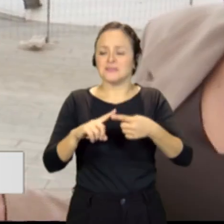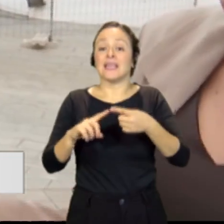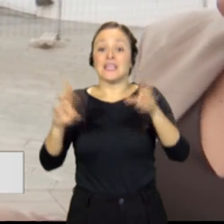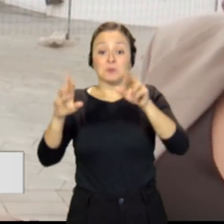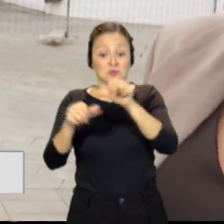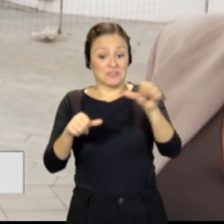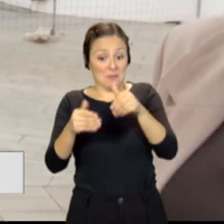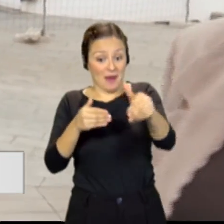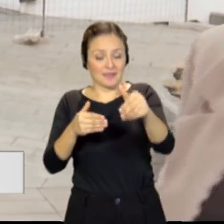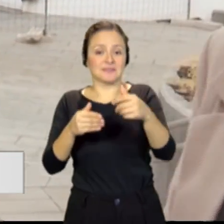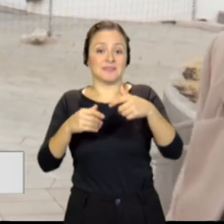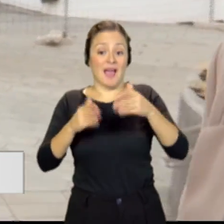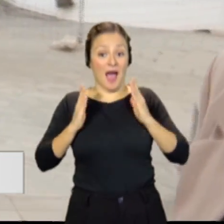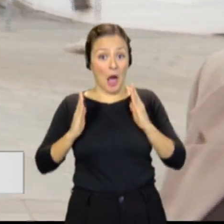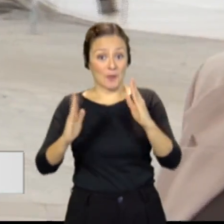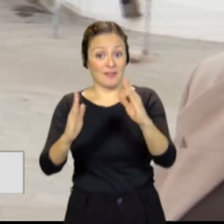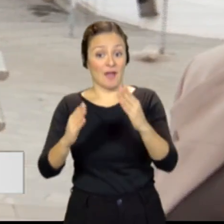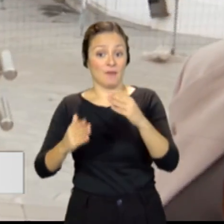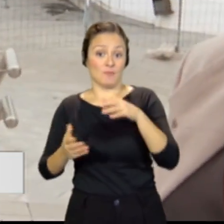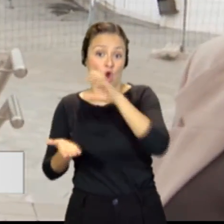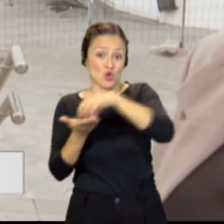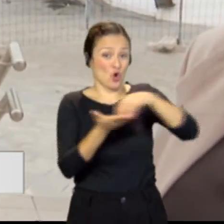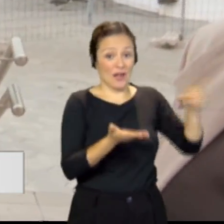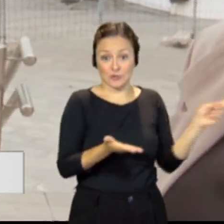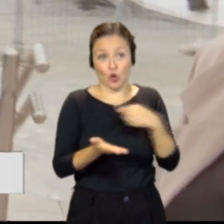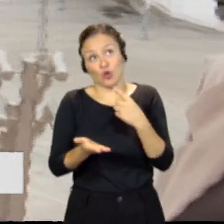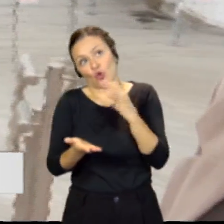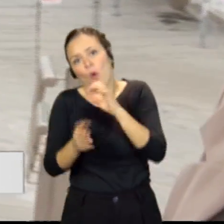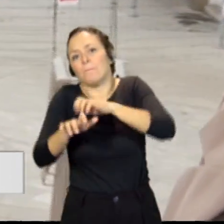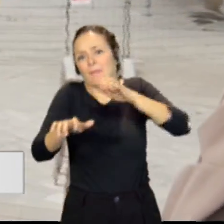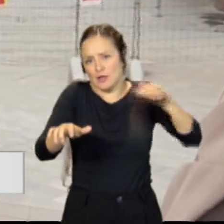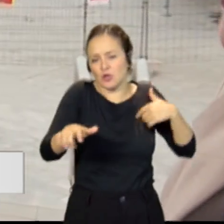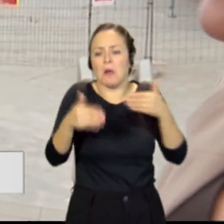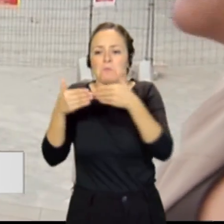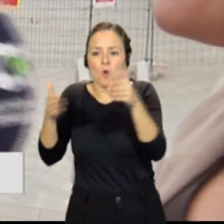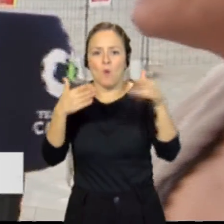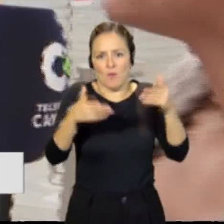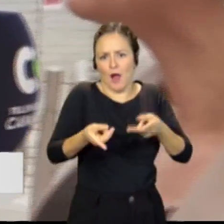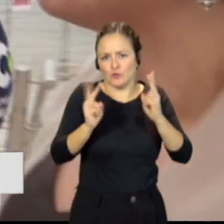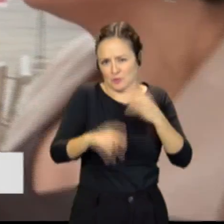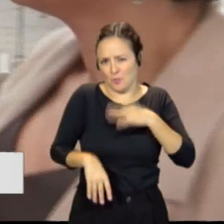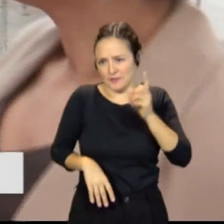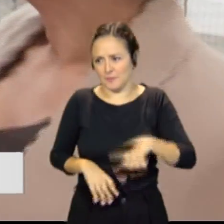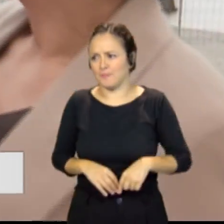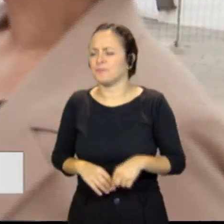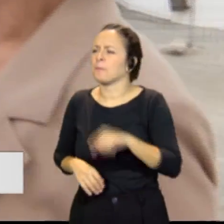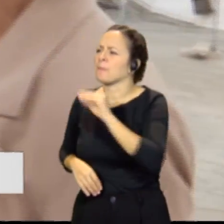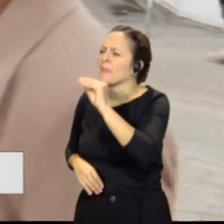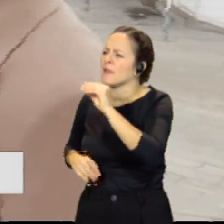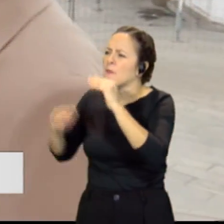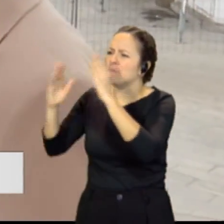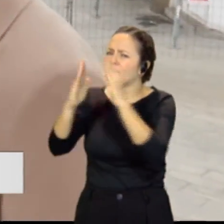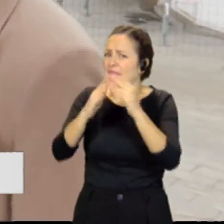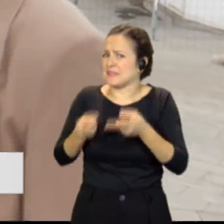esos locales de frente a la avenida, si no todos, mayor parte de ellos, puedan también tener una autorización. ¿Qué pasará con esas viviendas que siguen sin